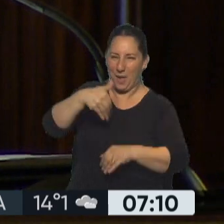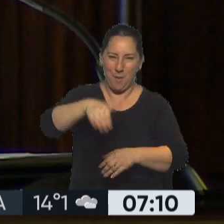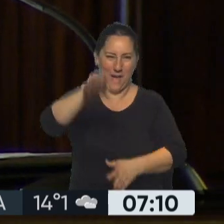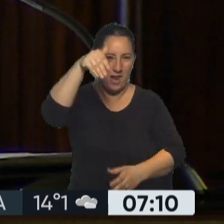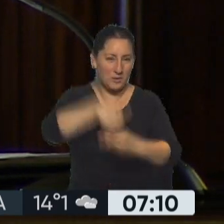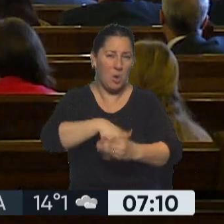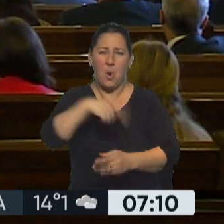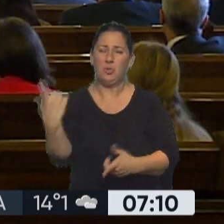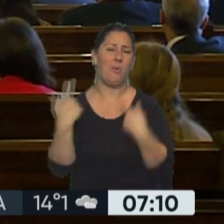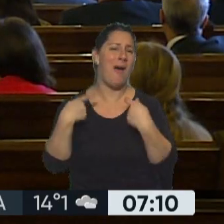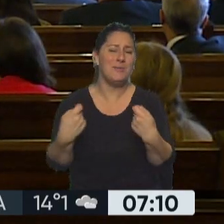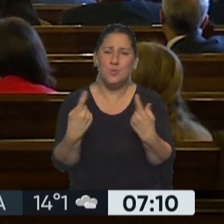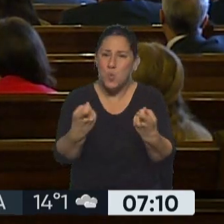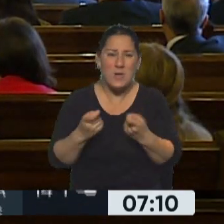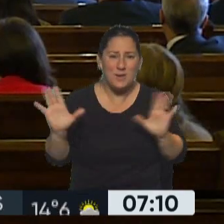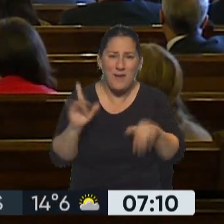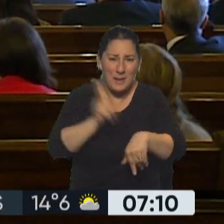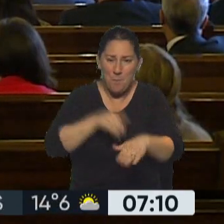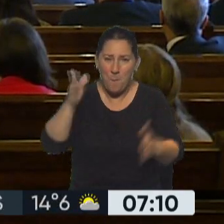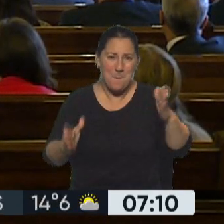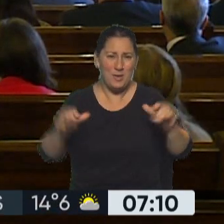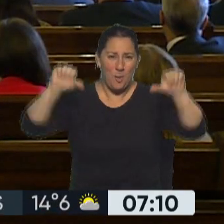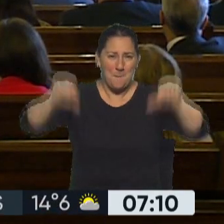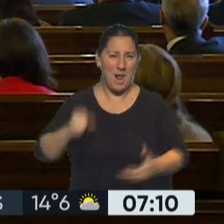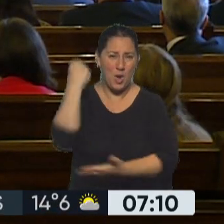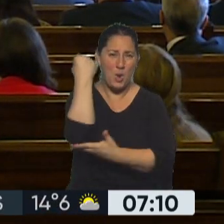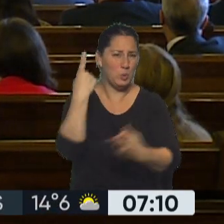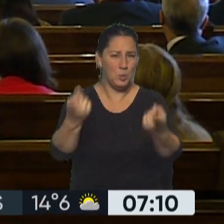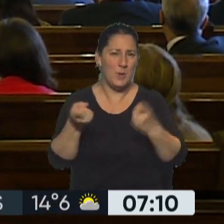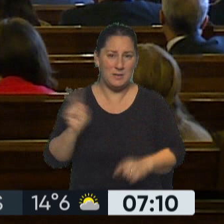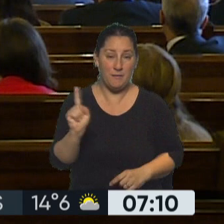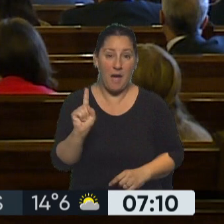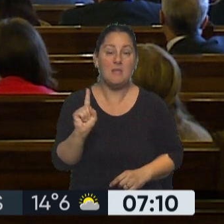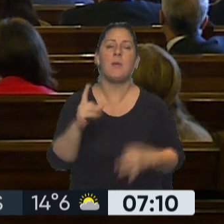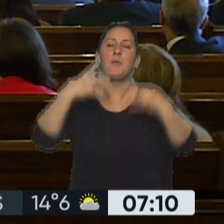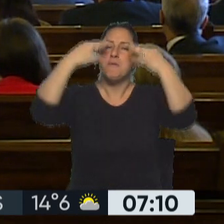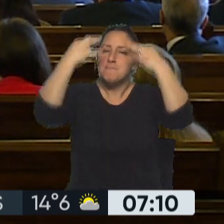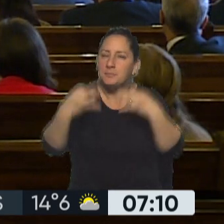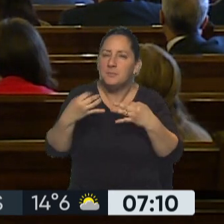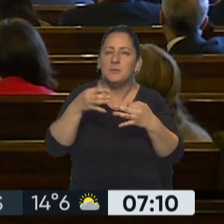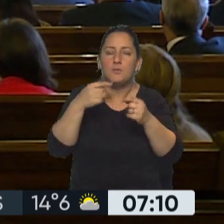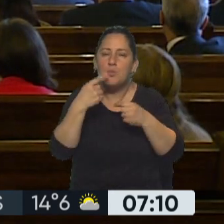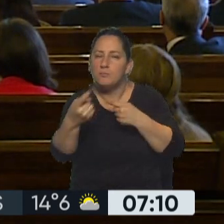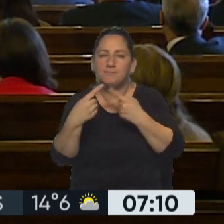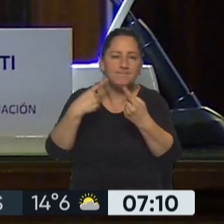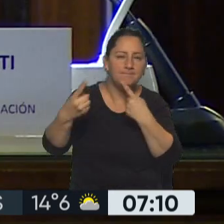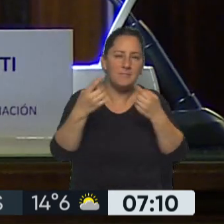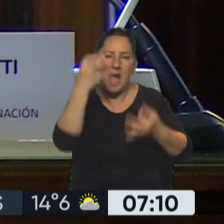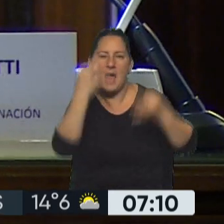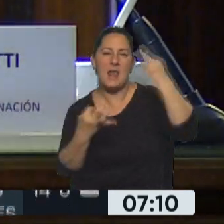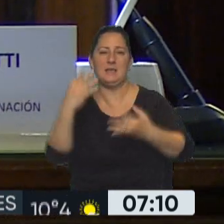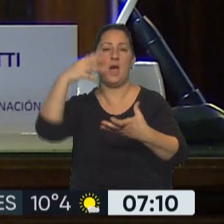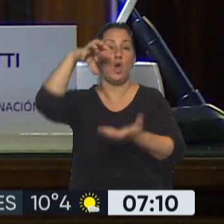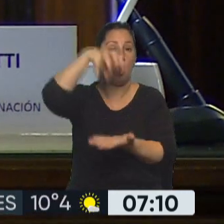un gasto innecesario en este momento de crisis económica. Lo cierto es que comienza a hablarse, analizarse este tema en el